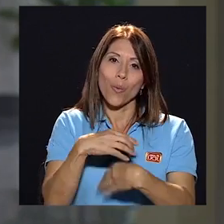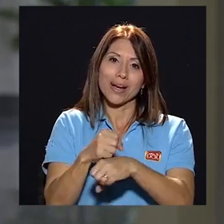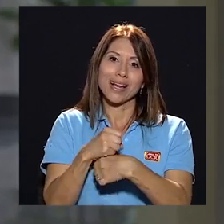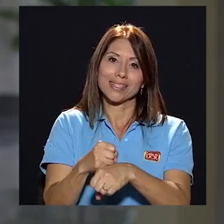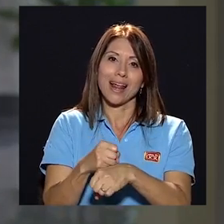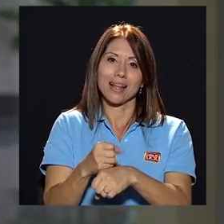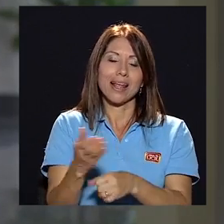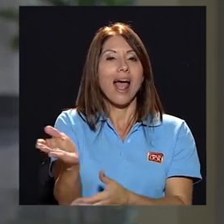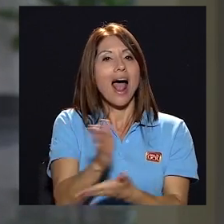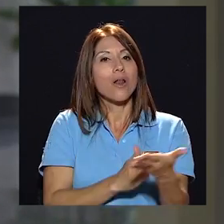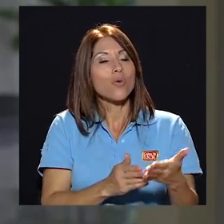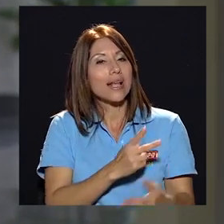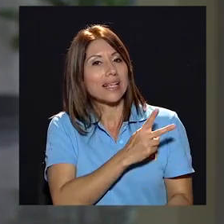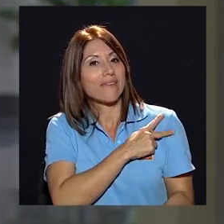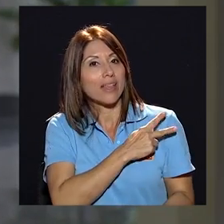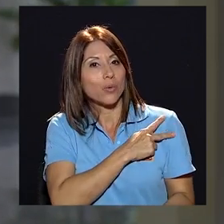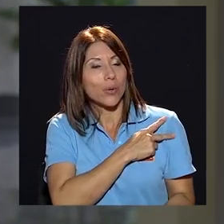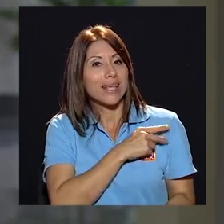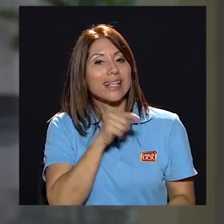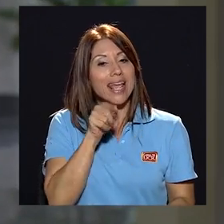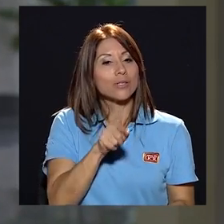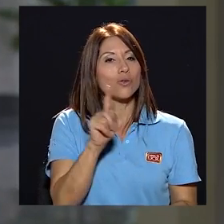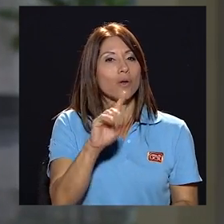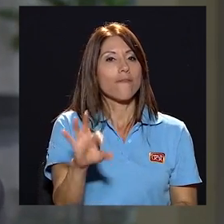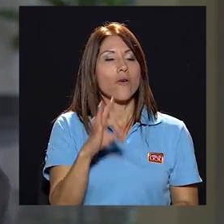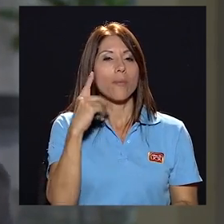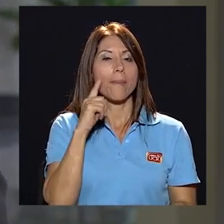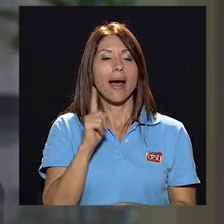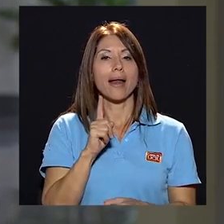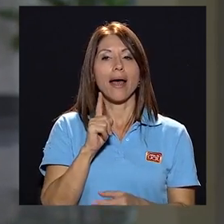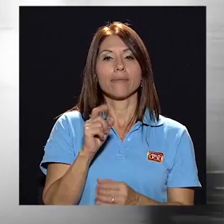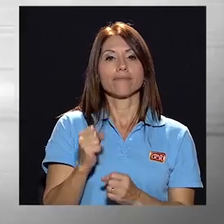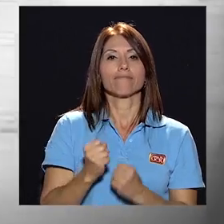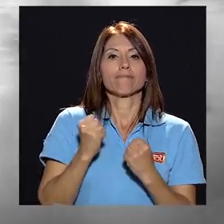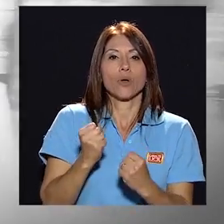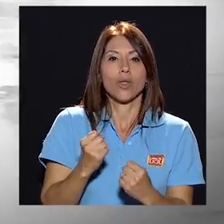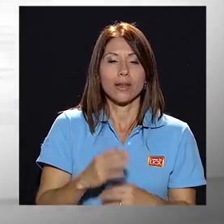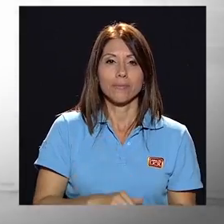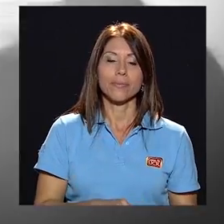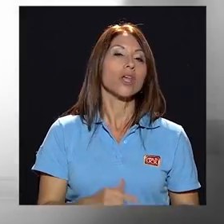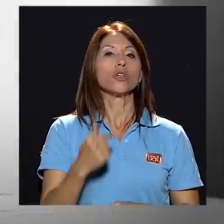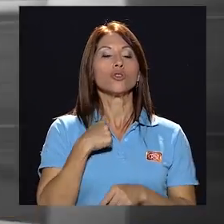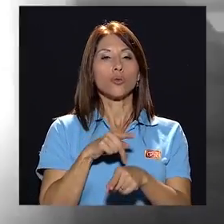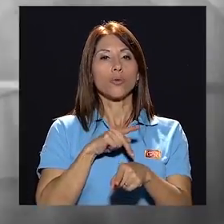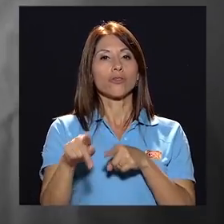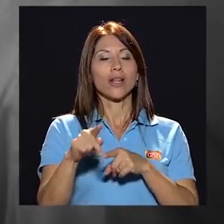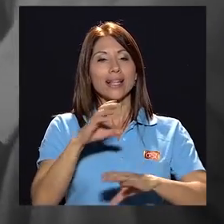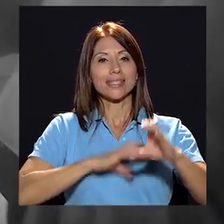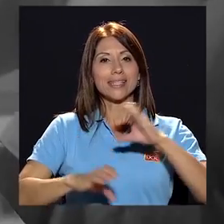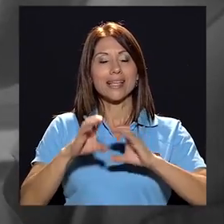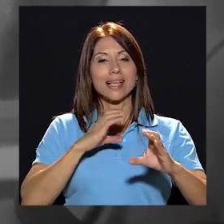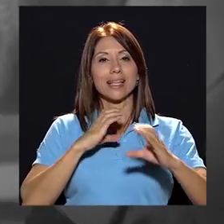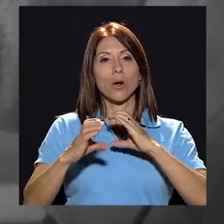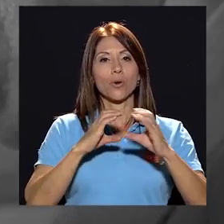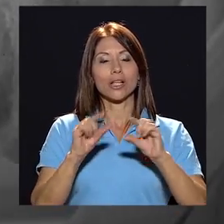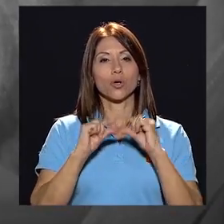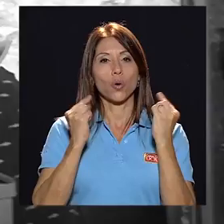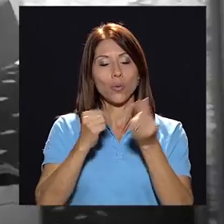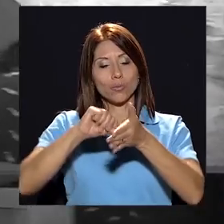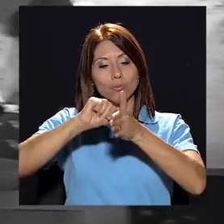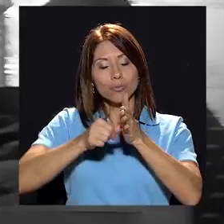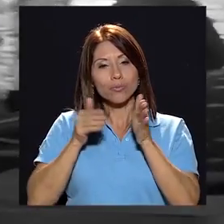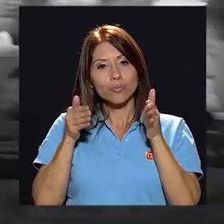para algunas jefaturas se convierte en una herramienta de poder. Yo soy profesional en ciencias de la comunicación